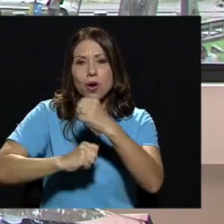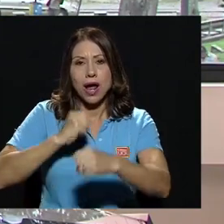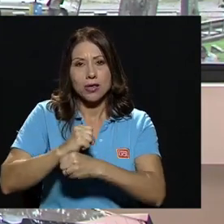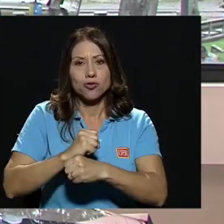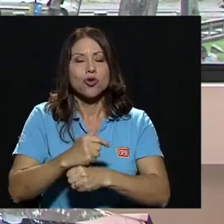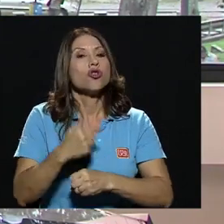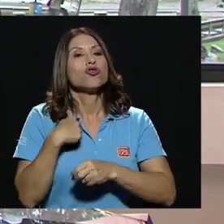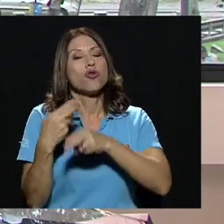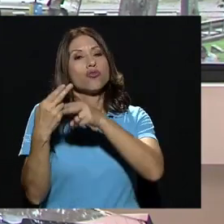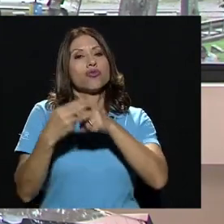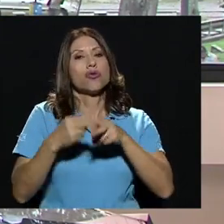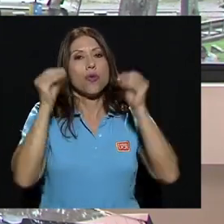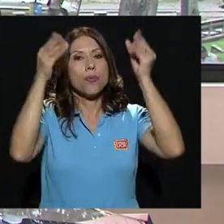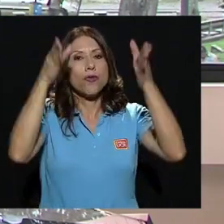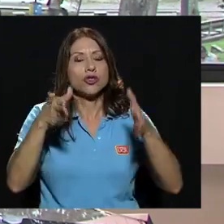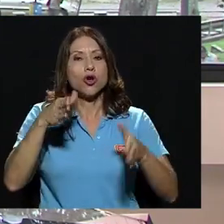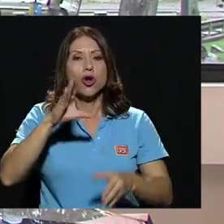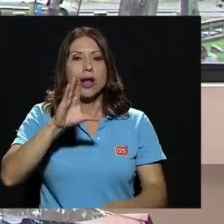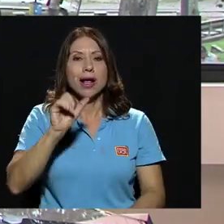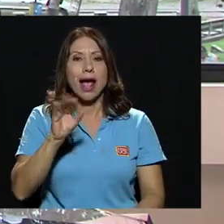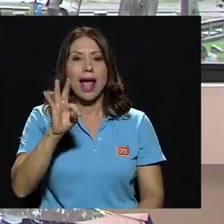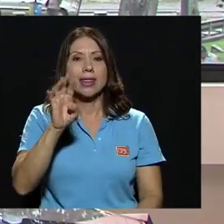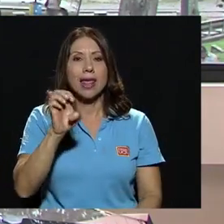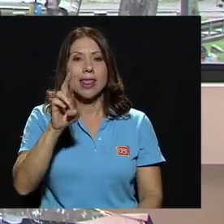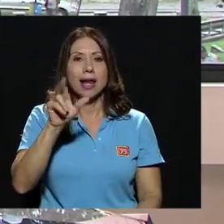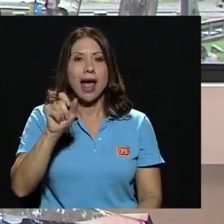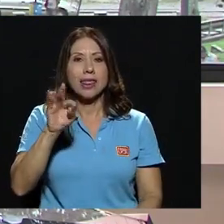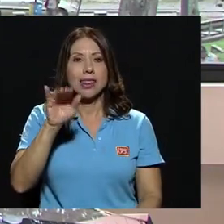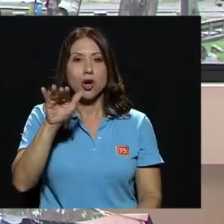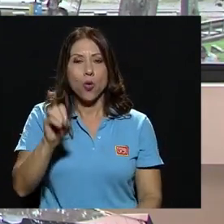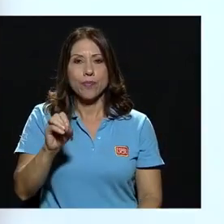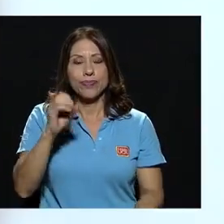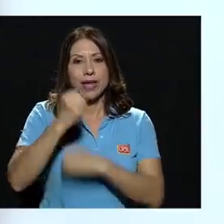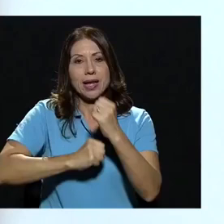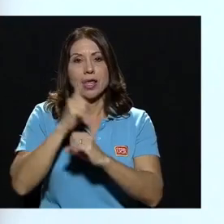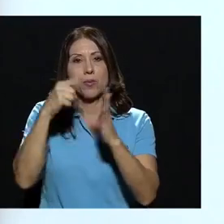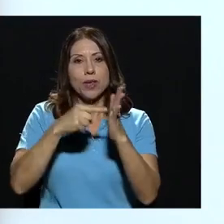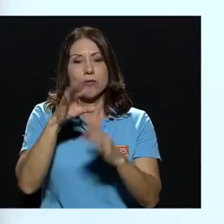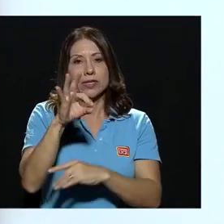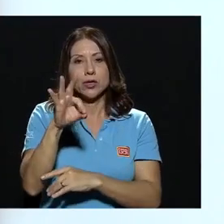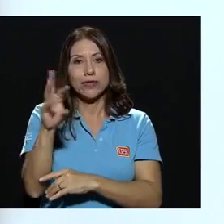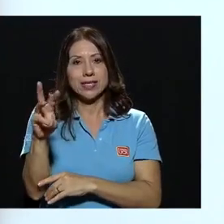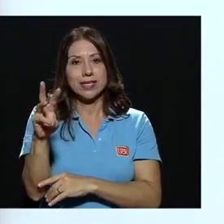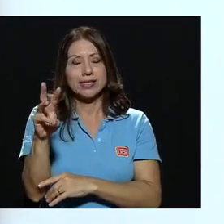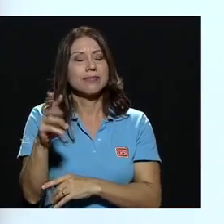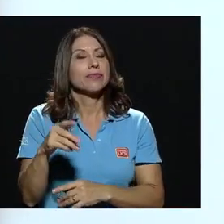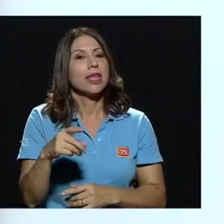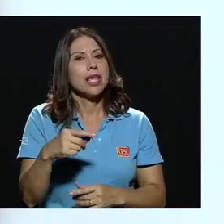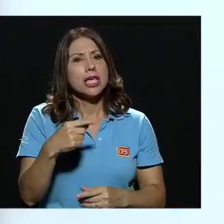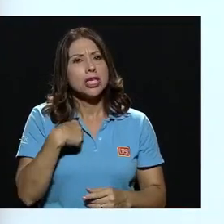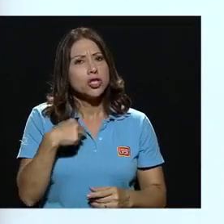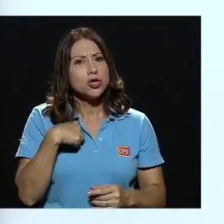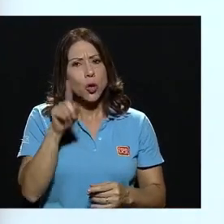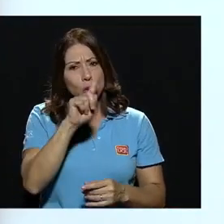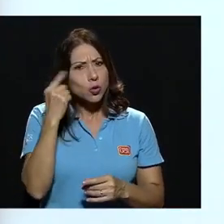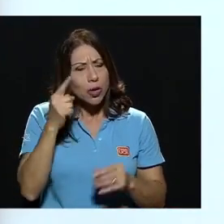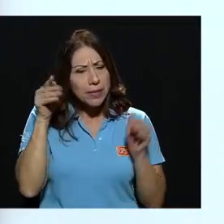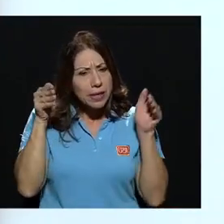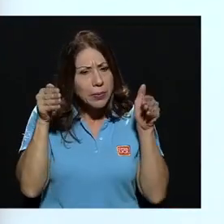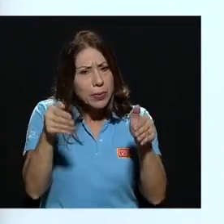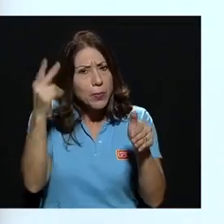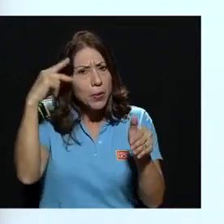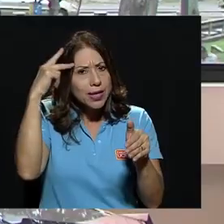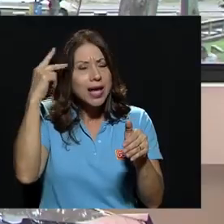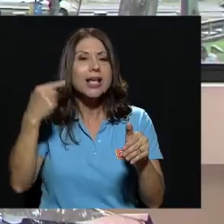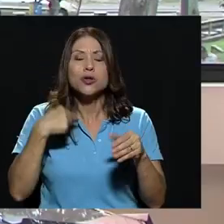el grado de profesor catedrático en 1996 y he estado dedicado no tanto a la política, sino más